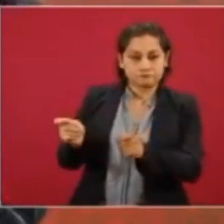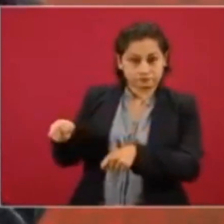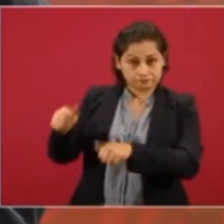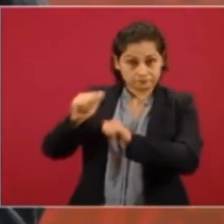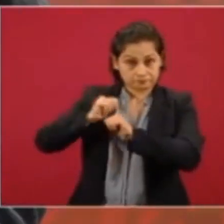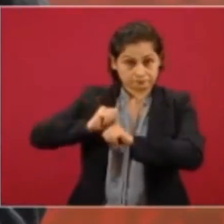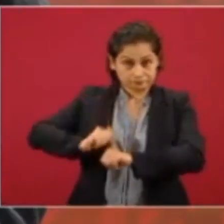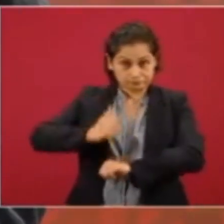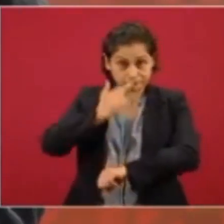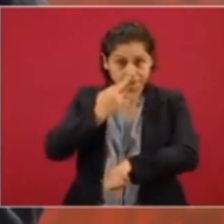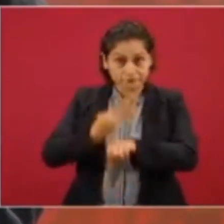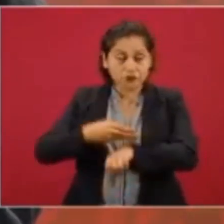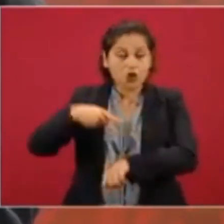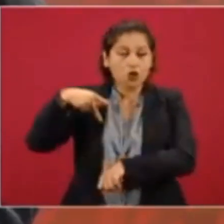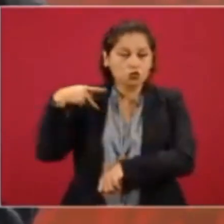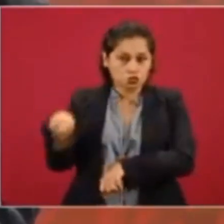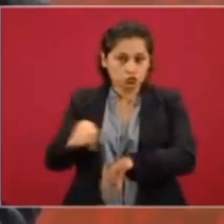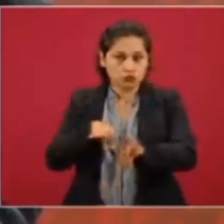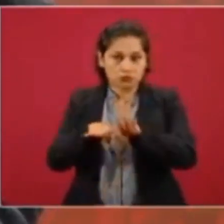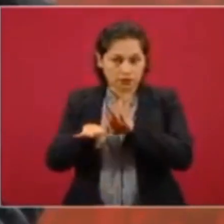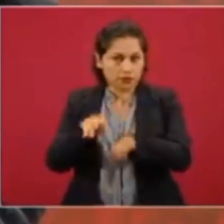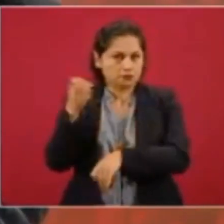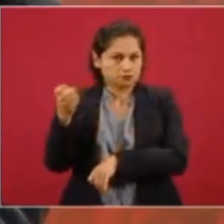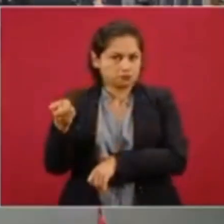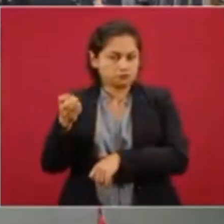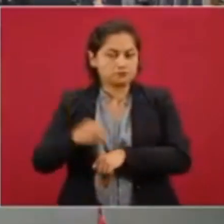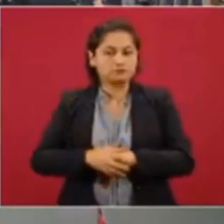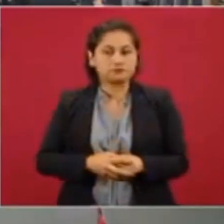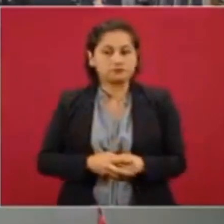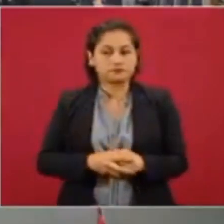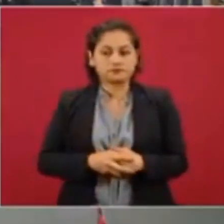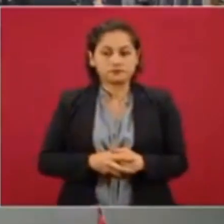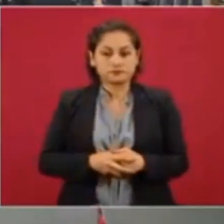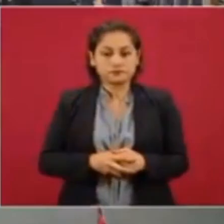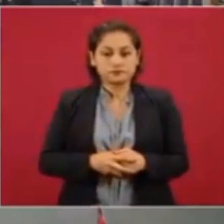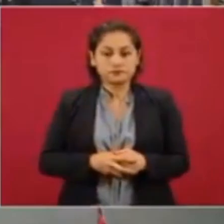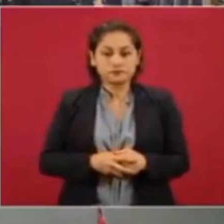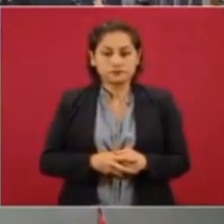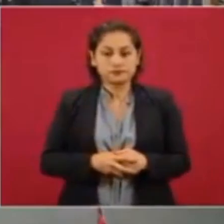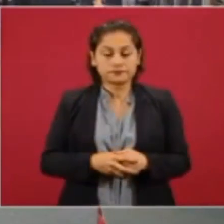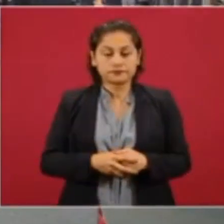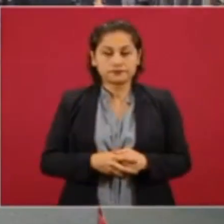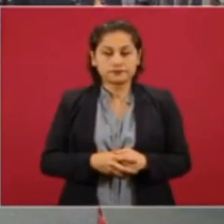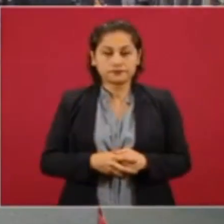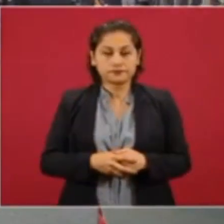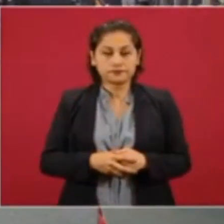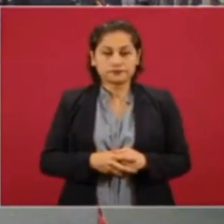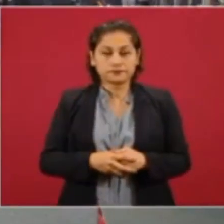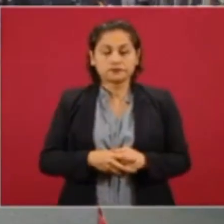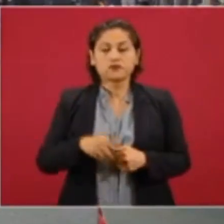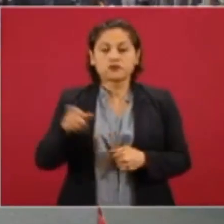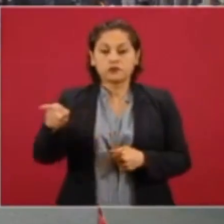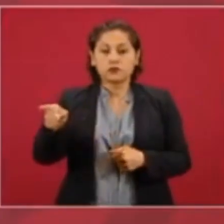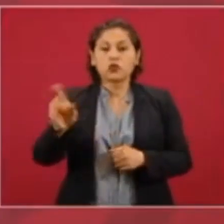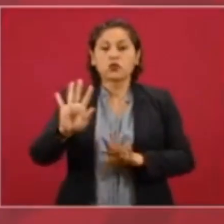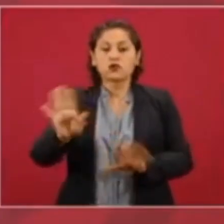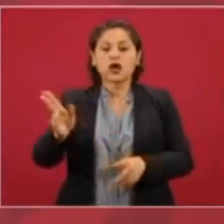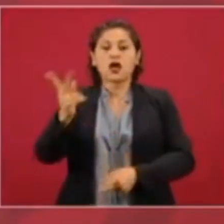ese es su trabajo. Ya lo has expuesto,